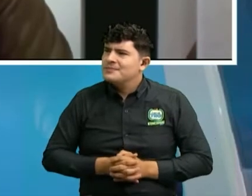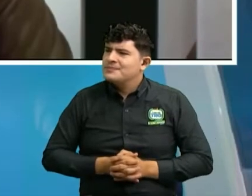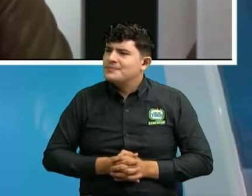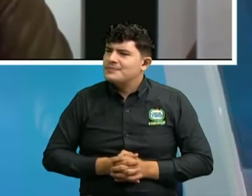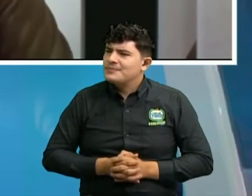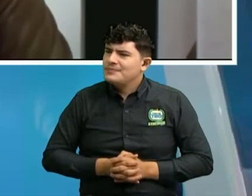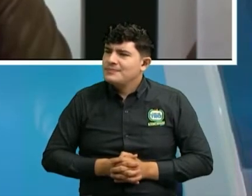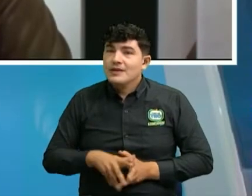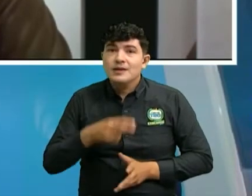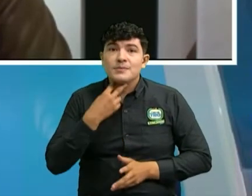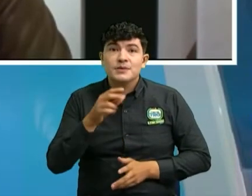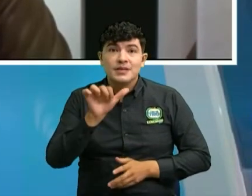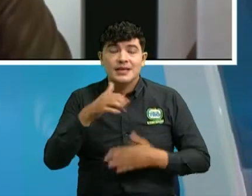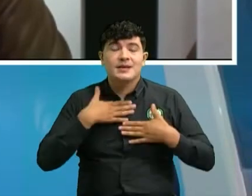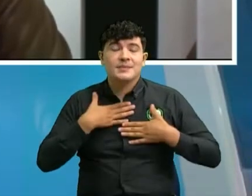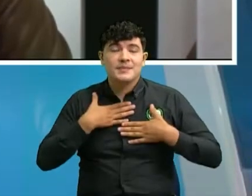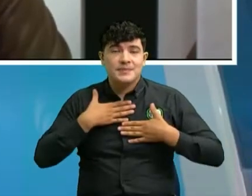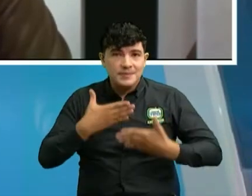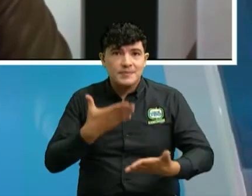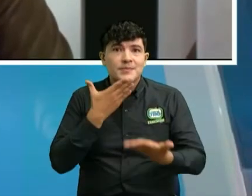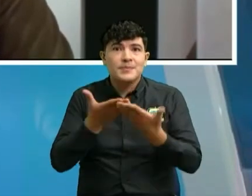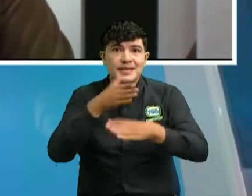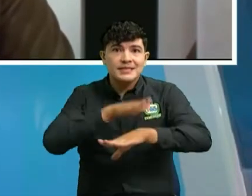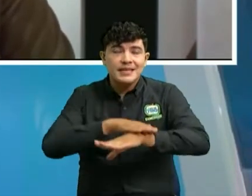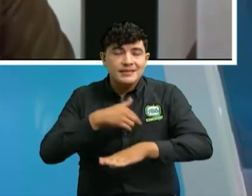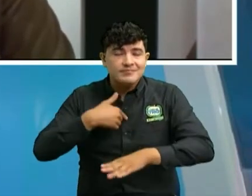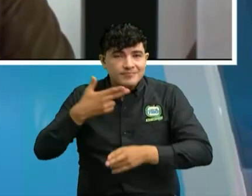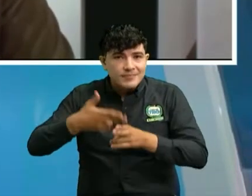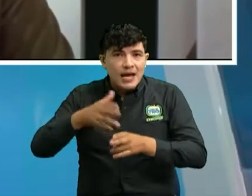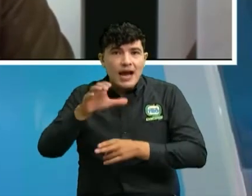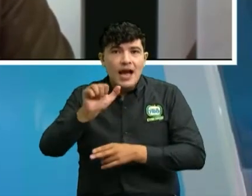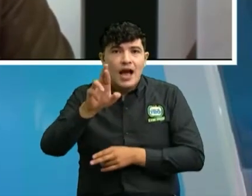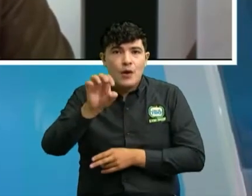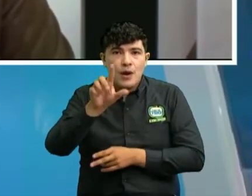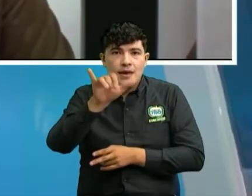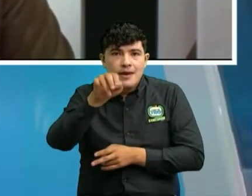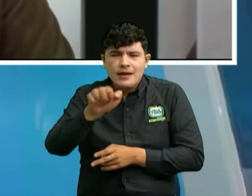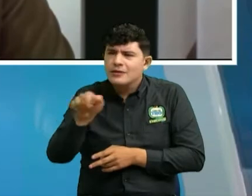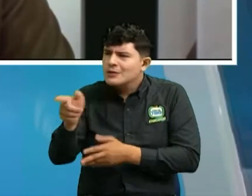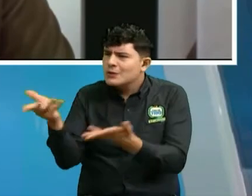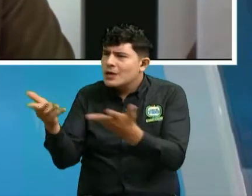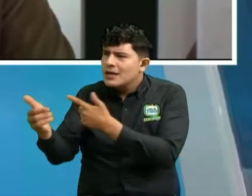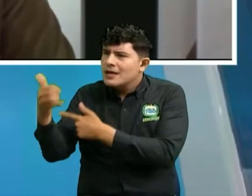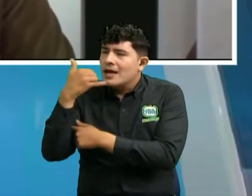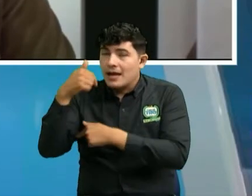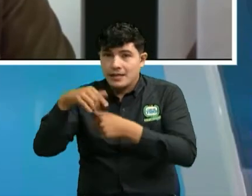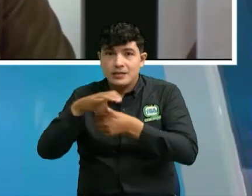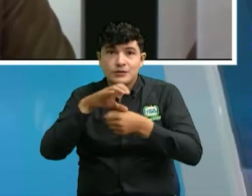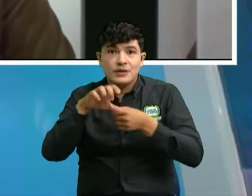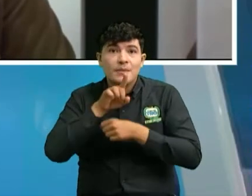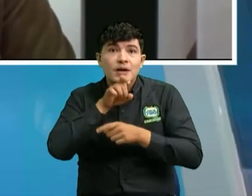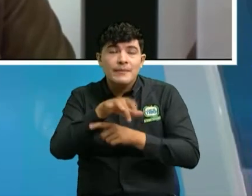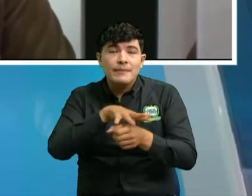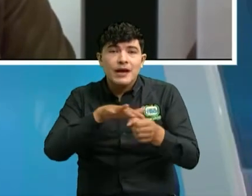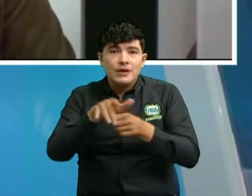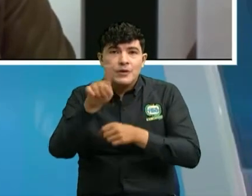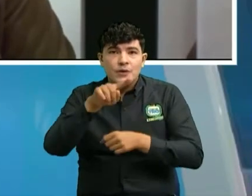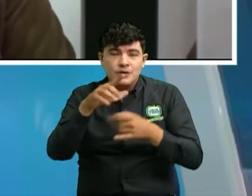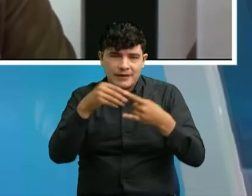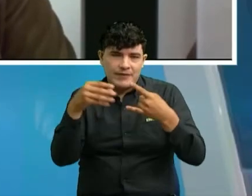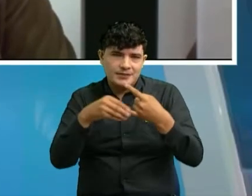hola Buenas tardes con Carolina Carolina ¿desde dónde nos llamas? nos llamo de bucaramanga en el barrio San Francisco